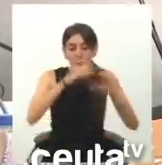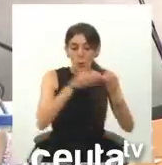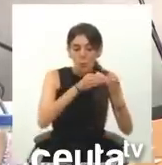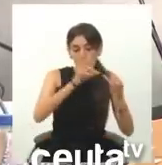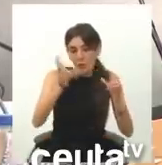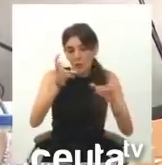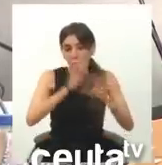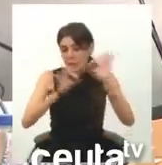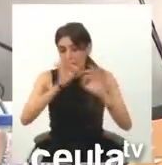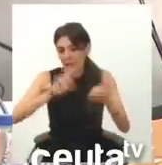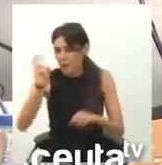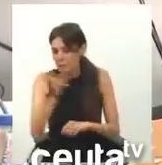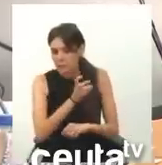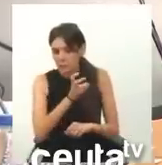todo.